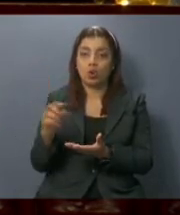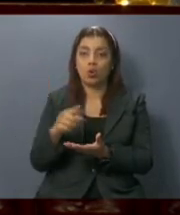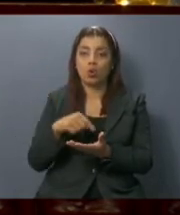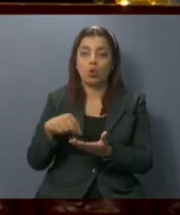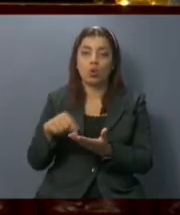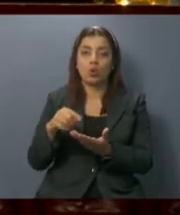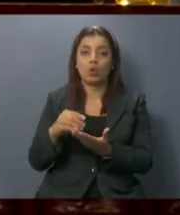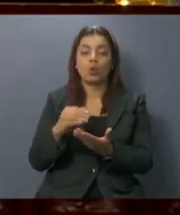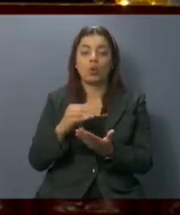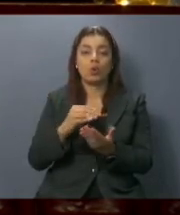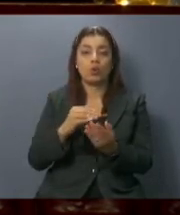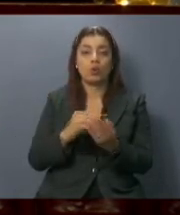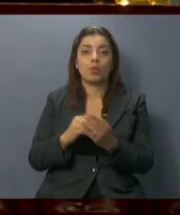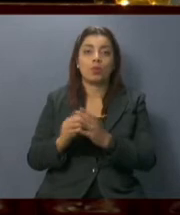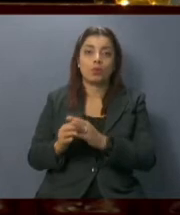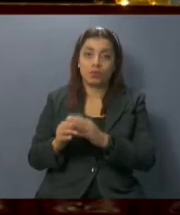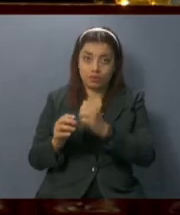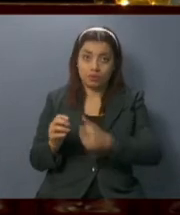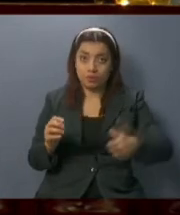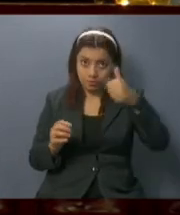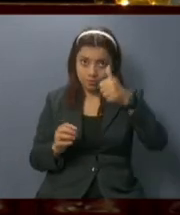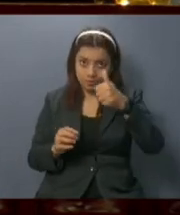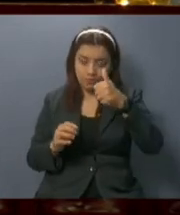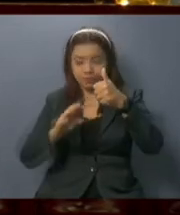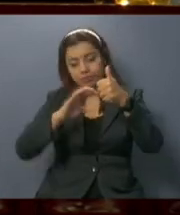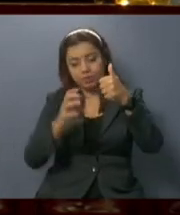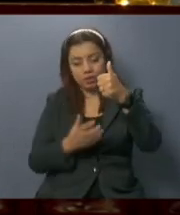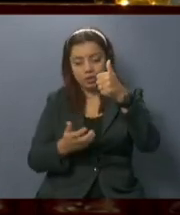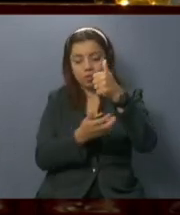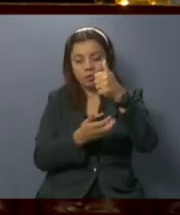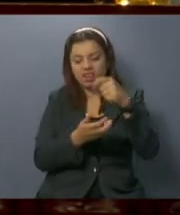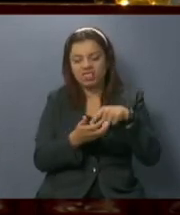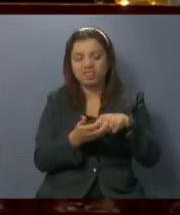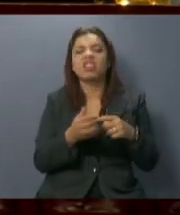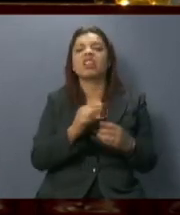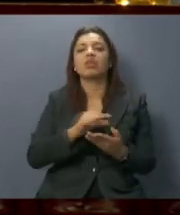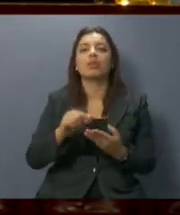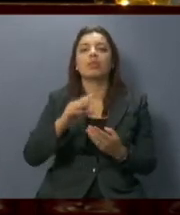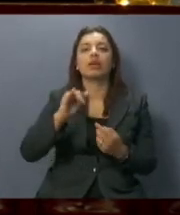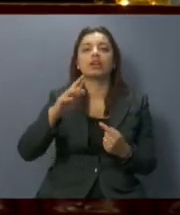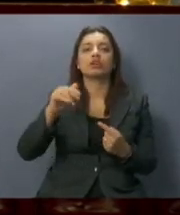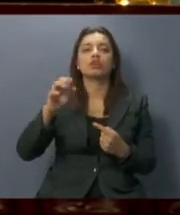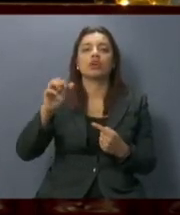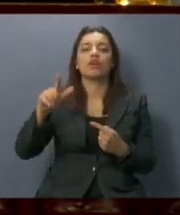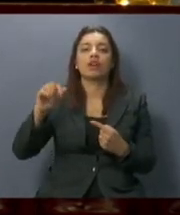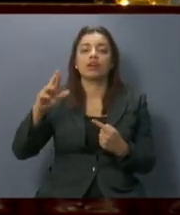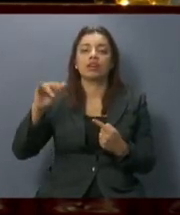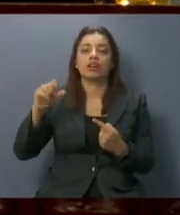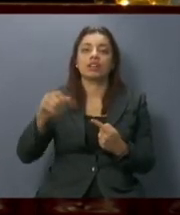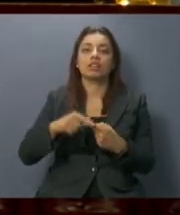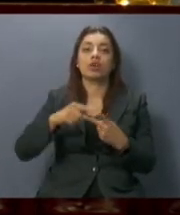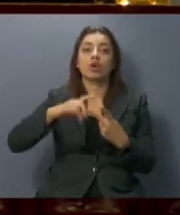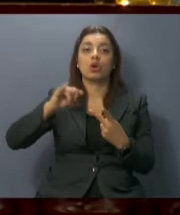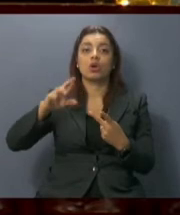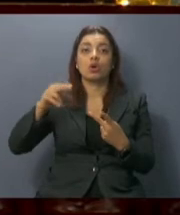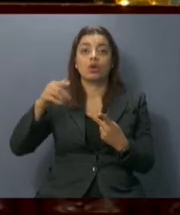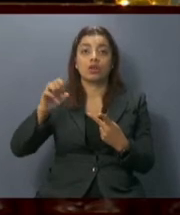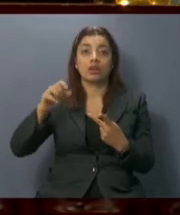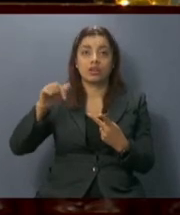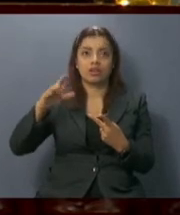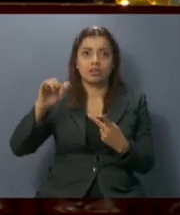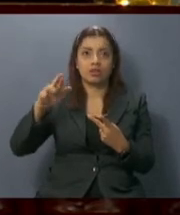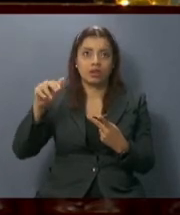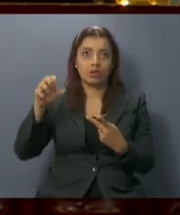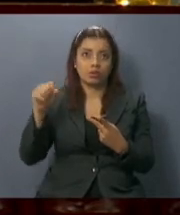de Torrento. A los magistrados suplentes, José Cristóbal Reyes Sánchez, Jorge Alfonso Quinteros